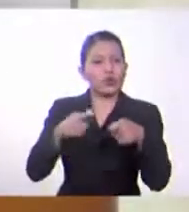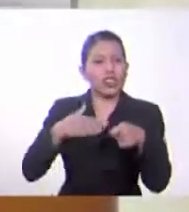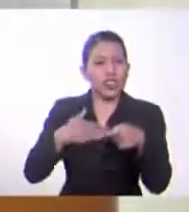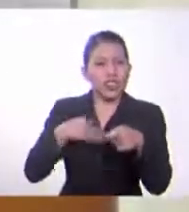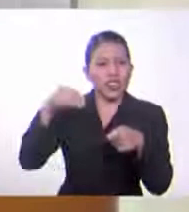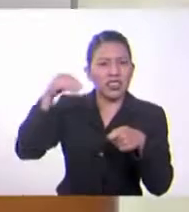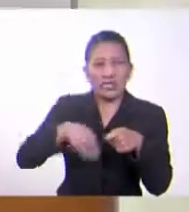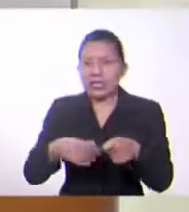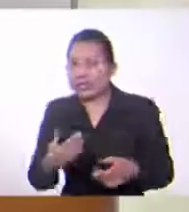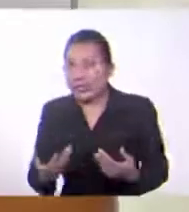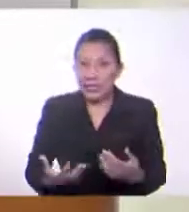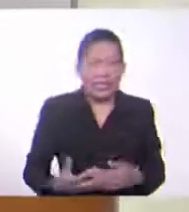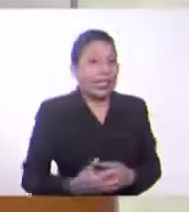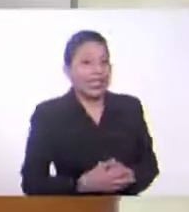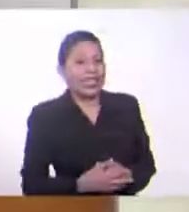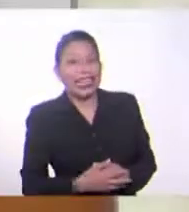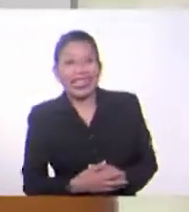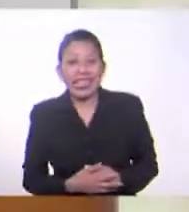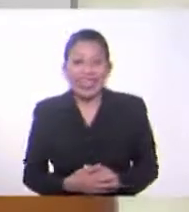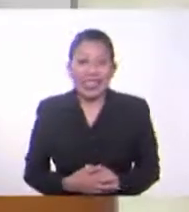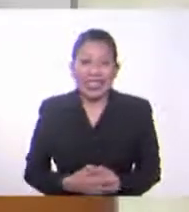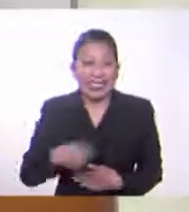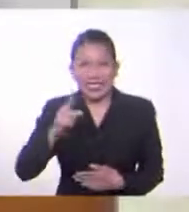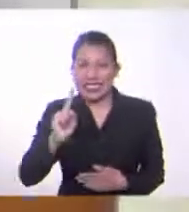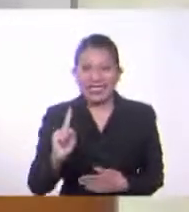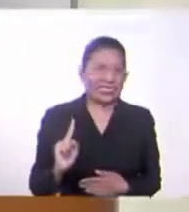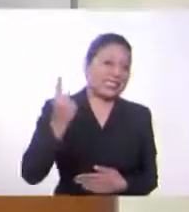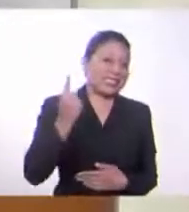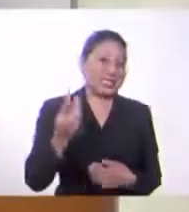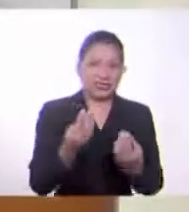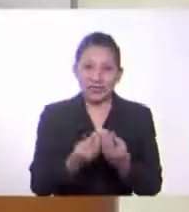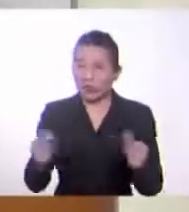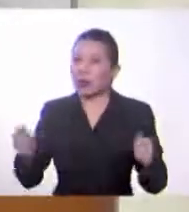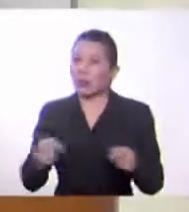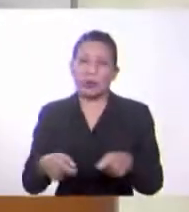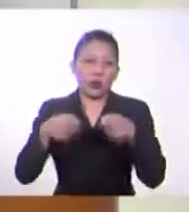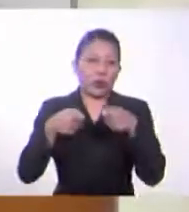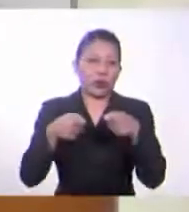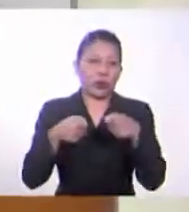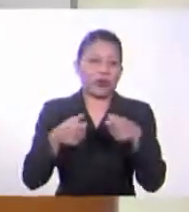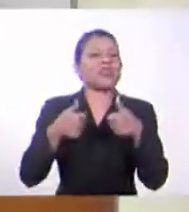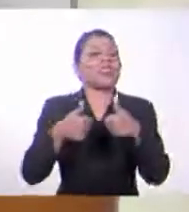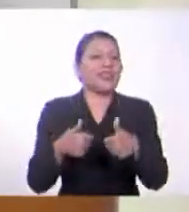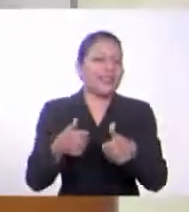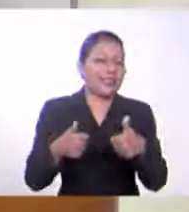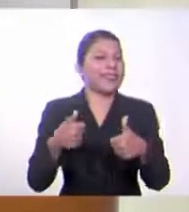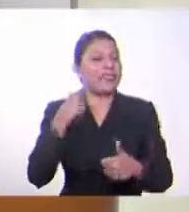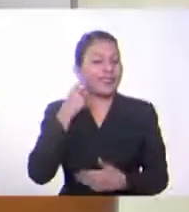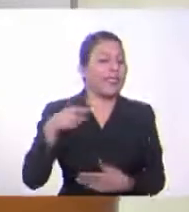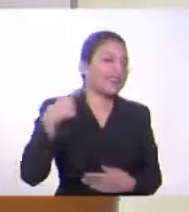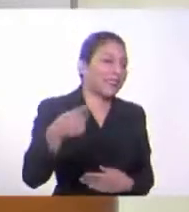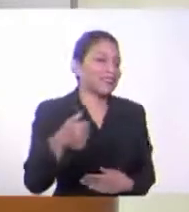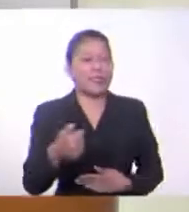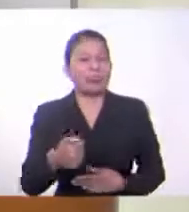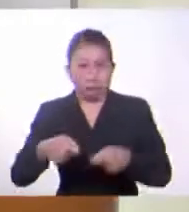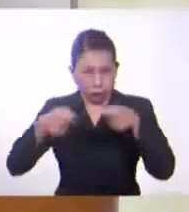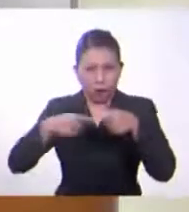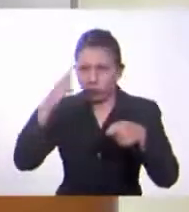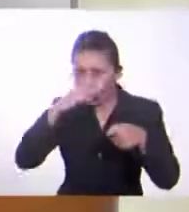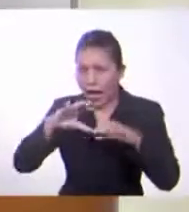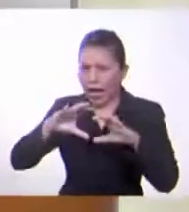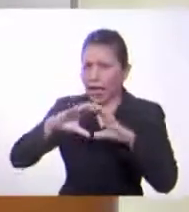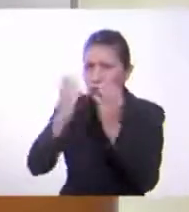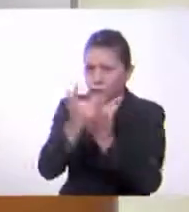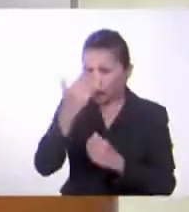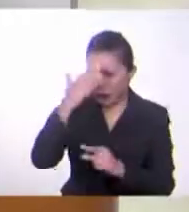¿no? Fíjese que... ¿Cómo está abriendo? Se nos han escaseado. Ah, bueno. Para la próxima. Y contamina, ¿verdad? Sí, mucho contamina. Para la próxima